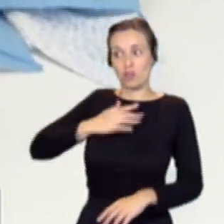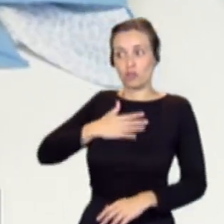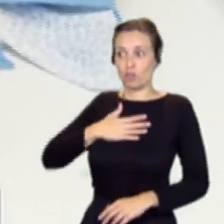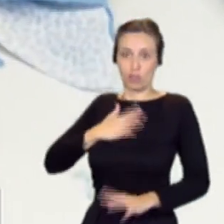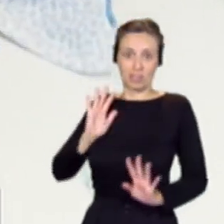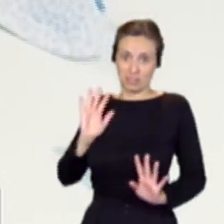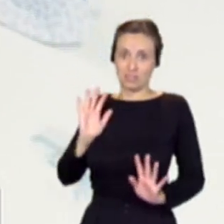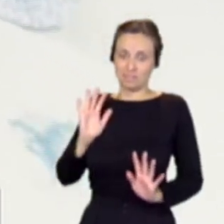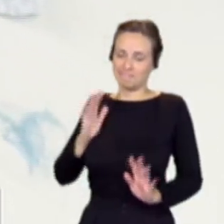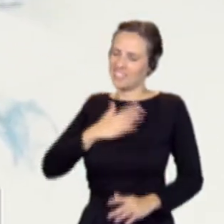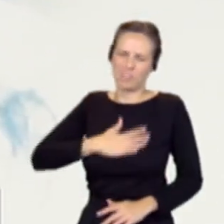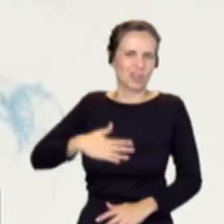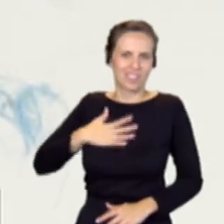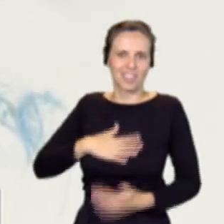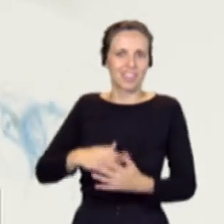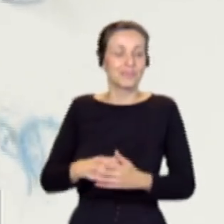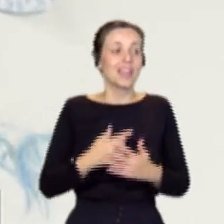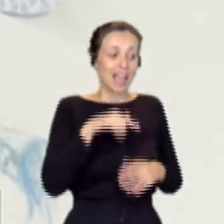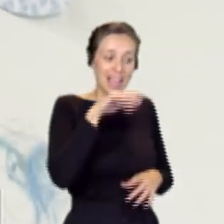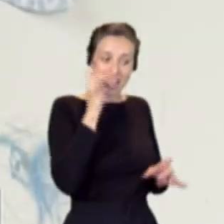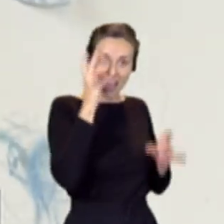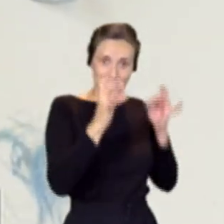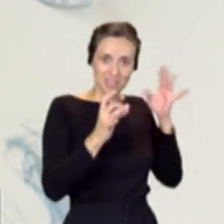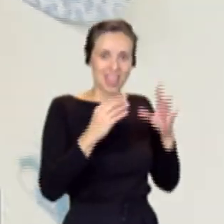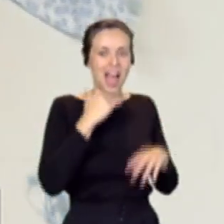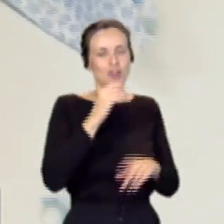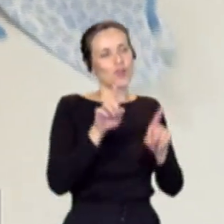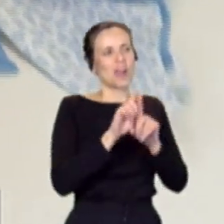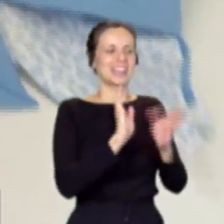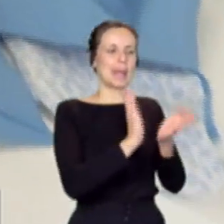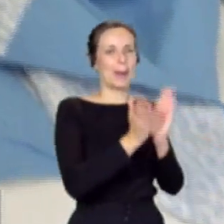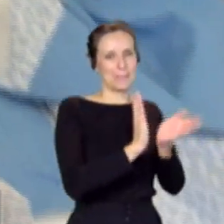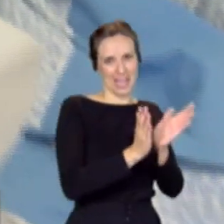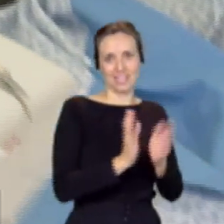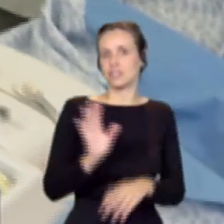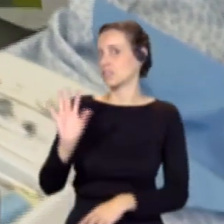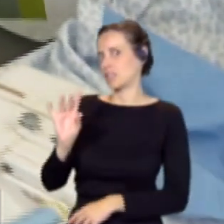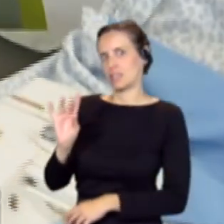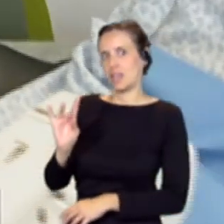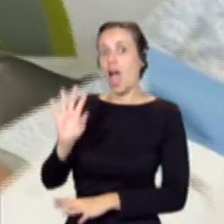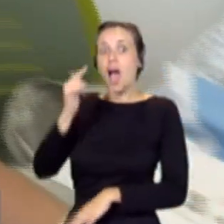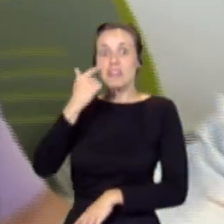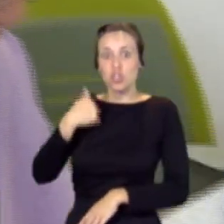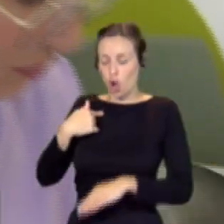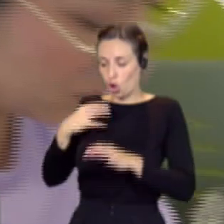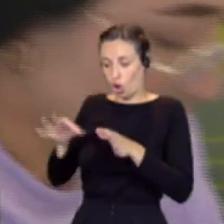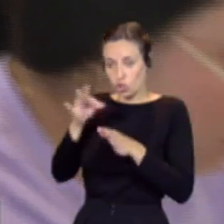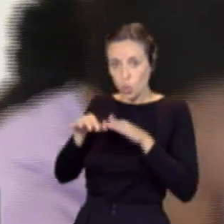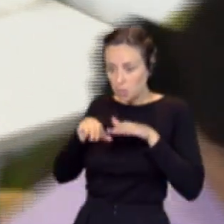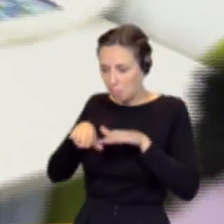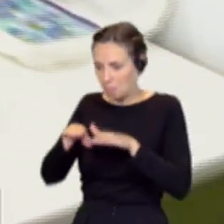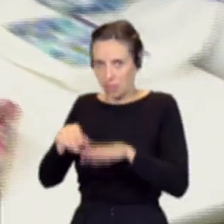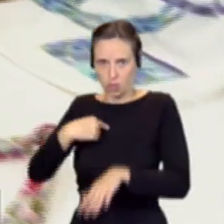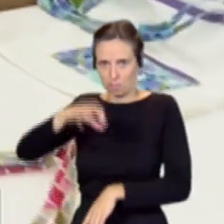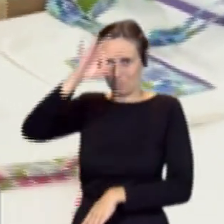y encantadas. O sea, que la propia actividad también tiene algo de terapéutico, ¿no? ese sentido. Totalmente. ver, costura. por ejemplo, no tenía ni idea, mi madre lo intentó muchas